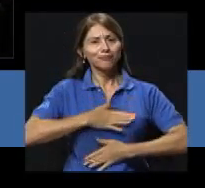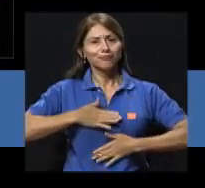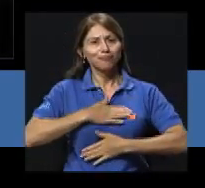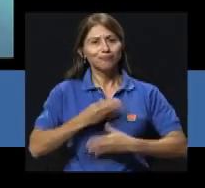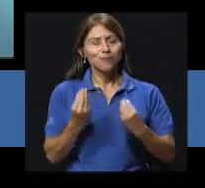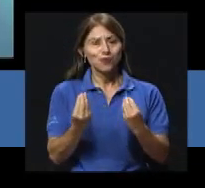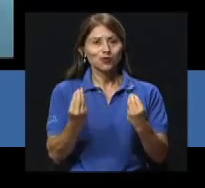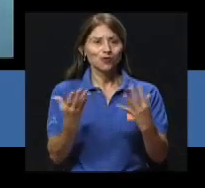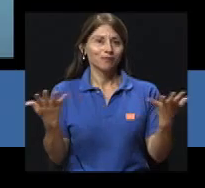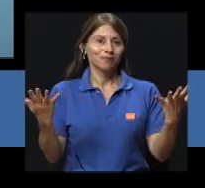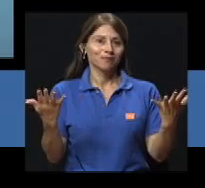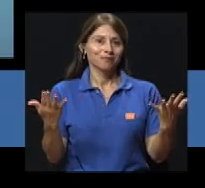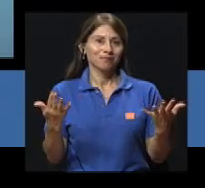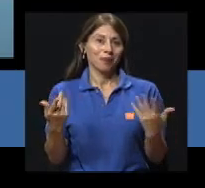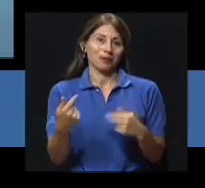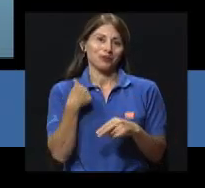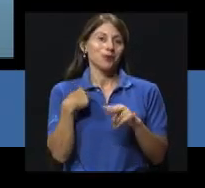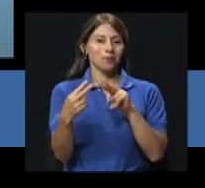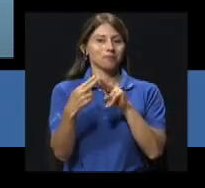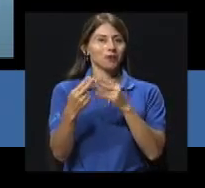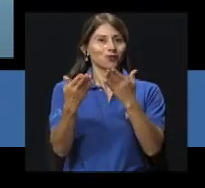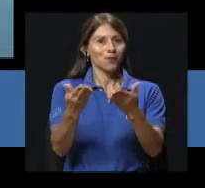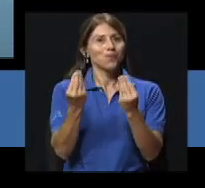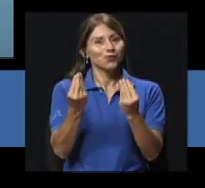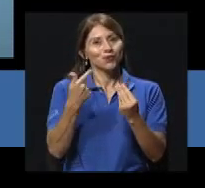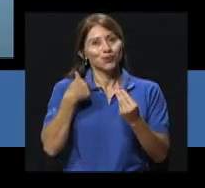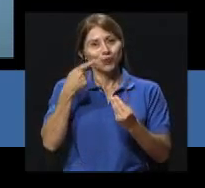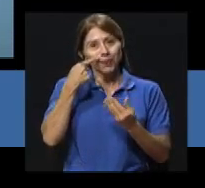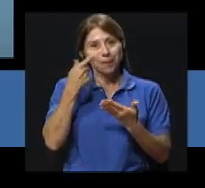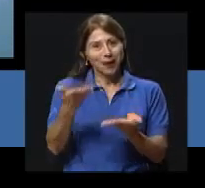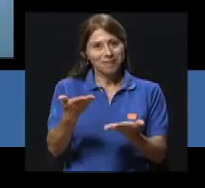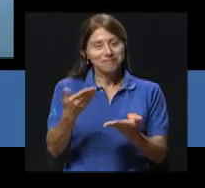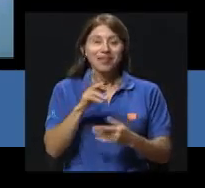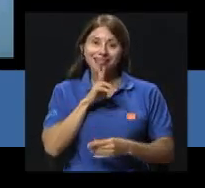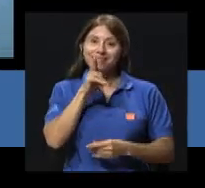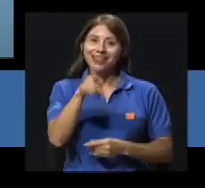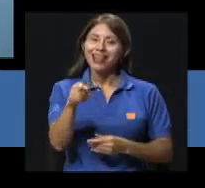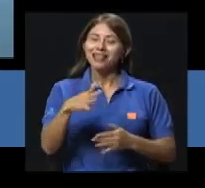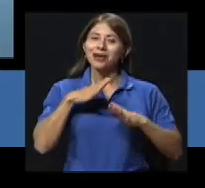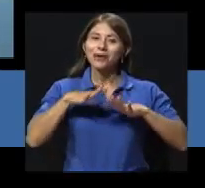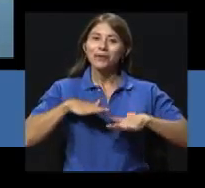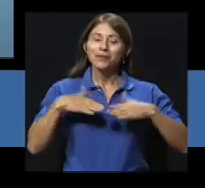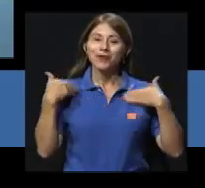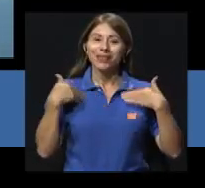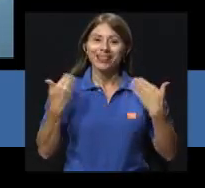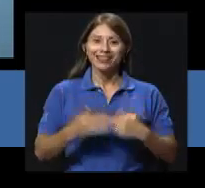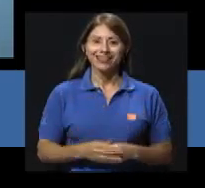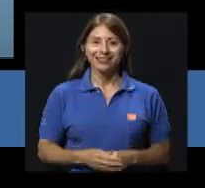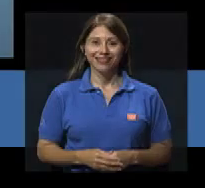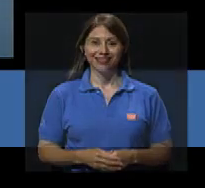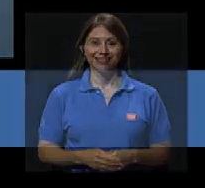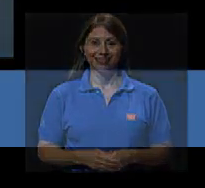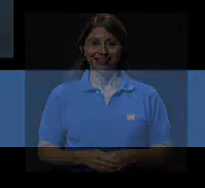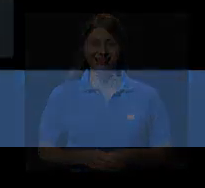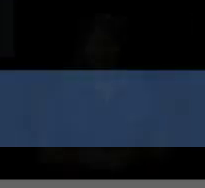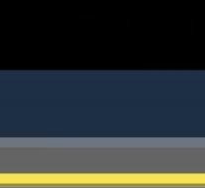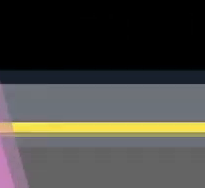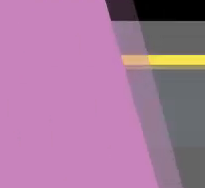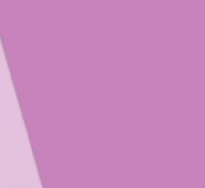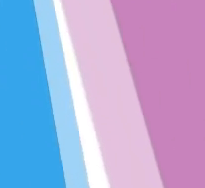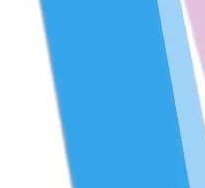nota que lo disfrutó mucho Y de quien la va a conocer Mejor que yo Si soy el papá Y de verdad Ya estaba relajada Y muy contenta